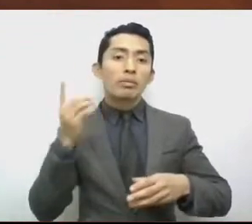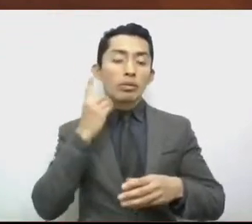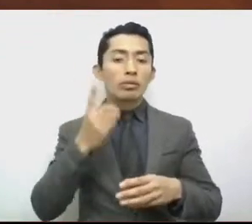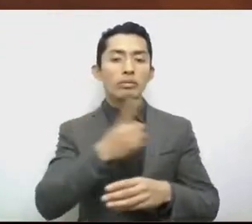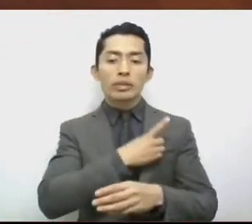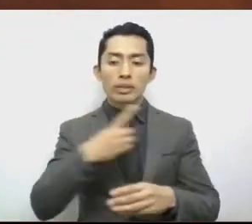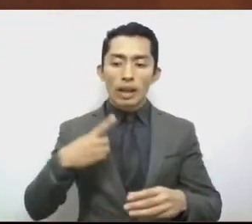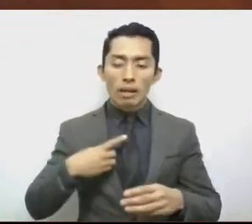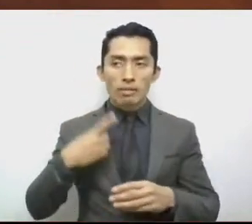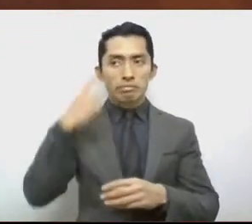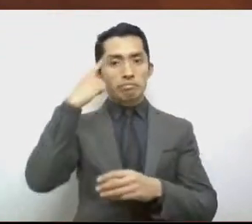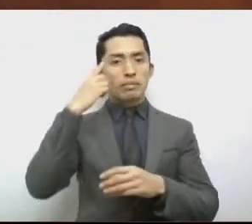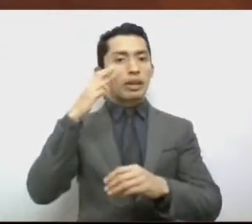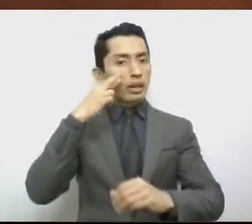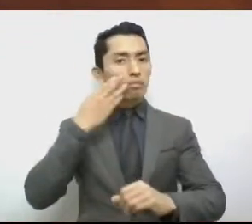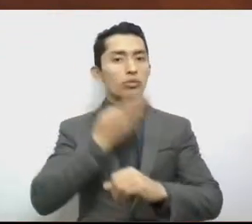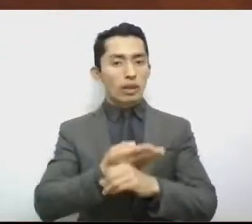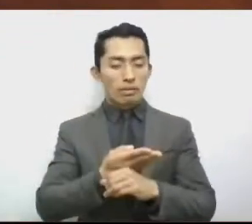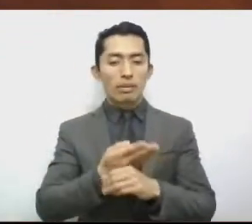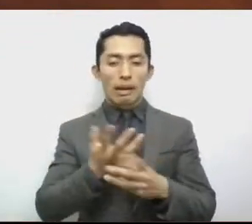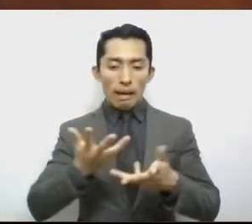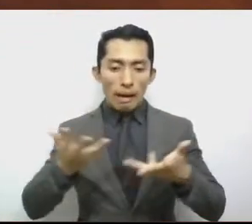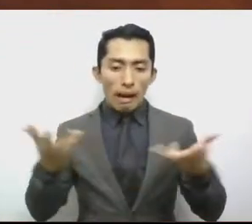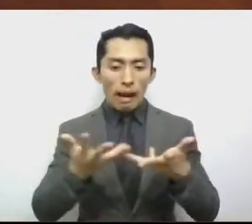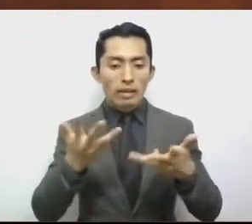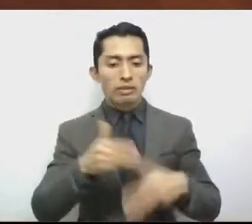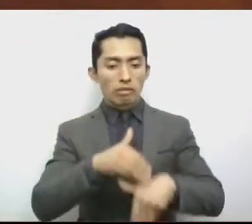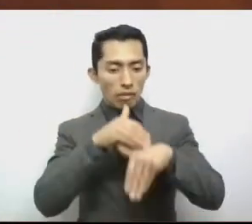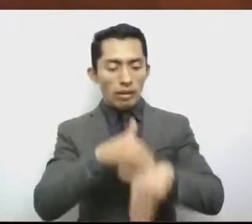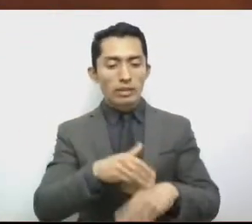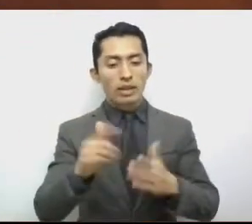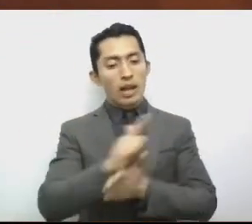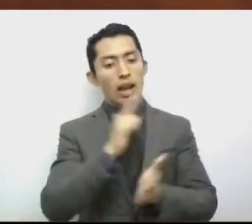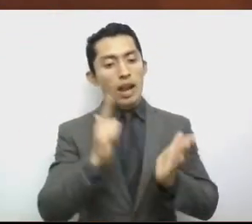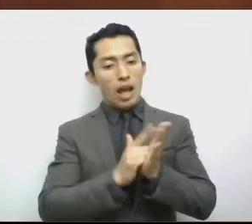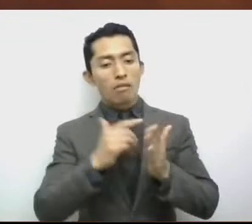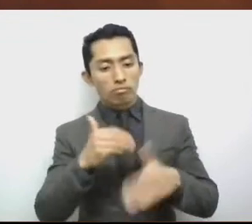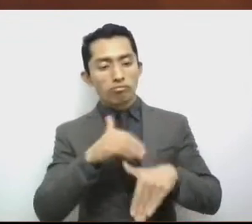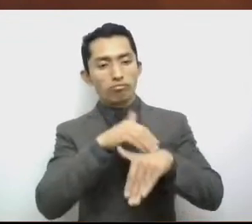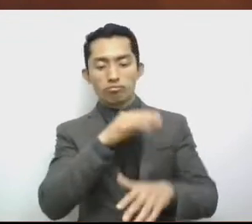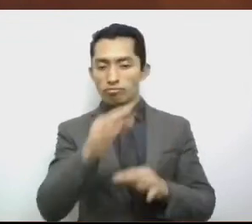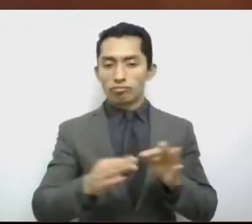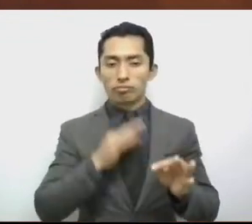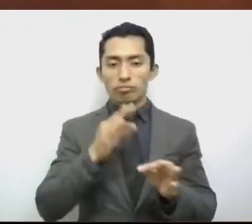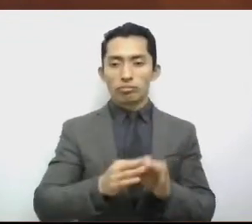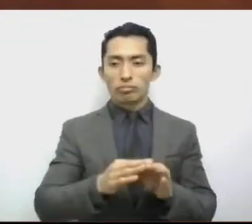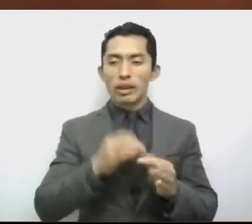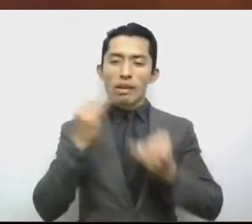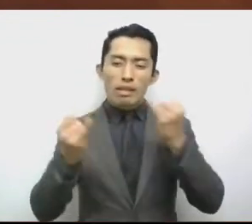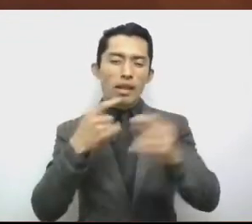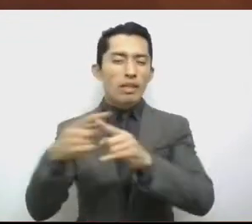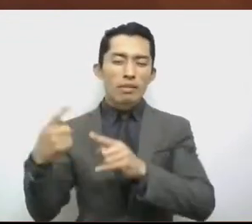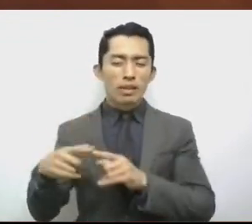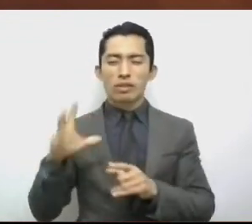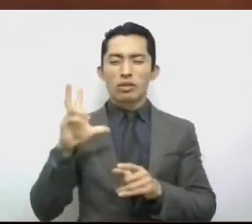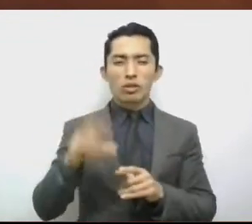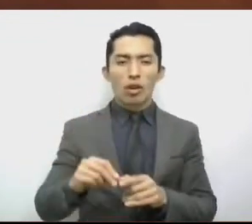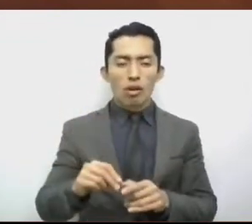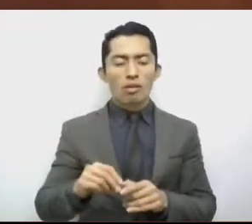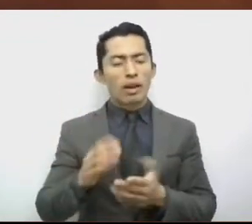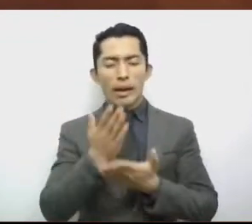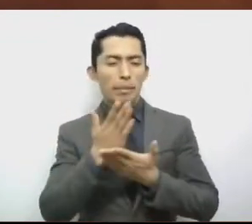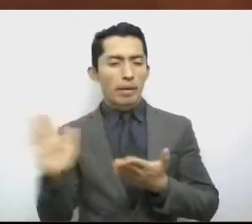y actual apegado a la norma. Sin ocurrencias, sin sin ocurrencias, politizando